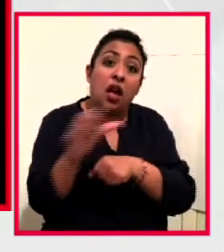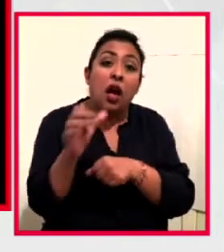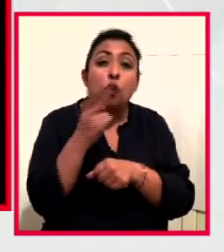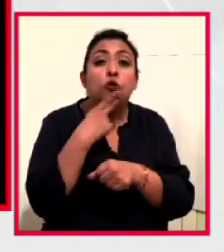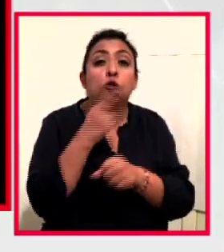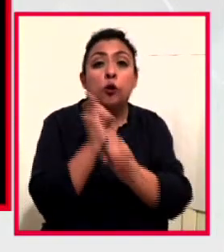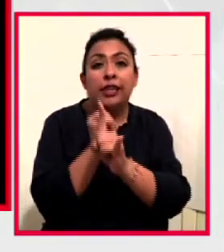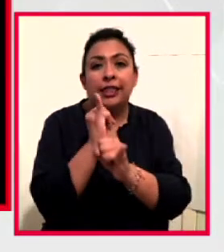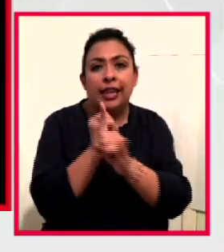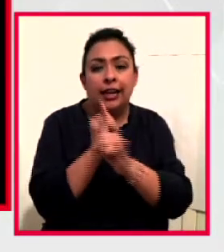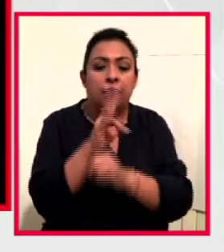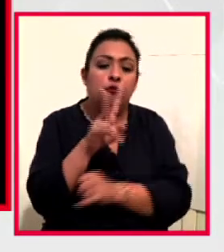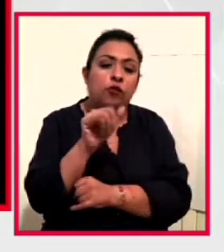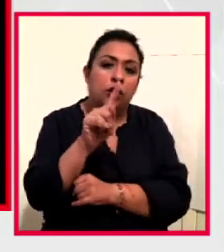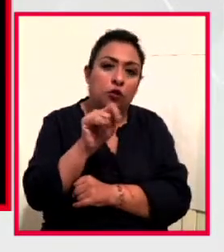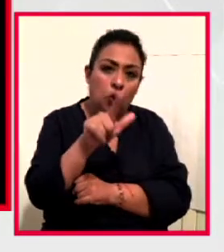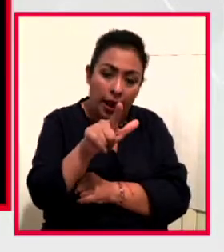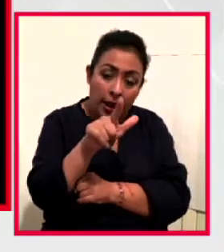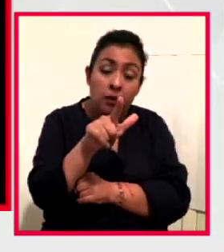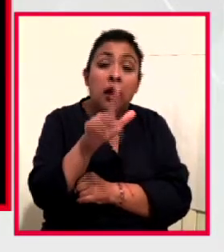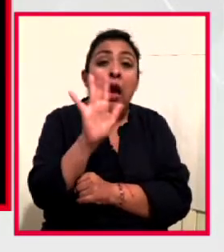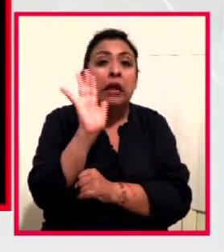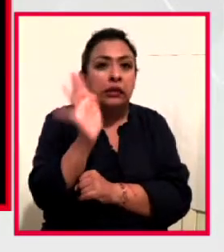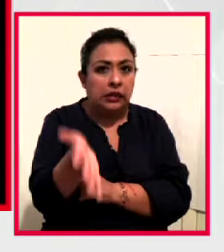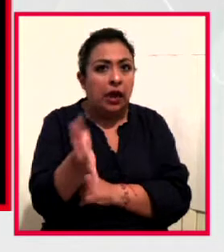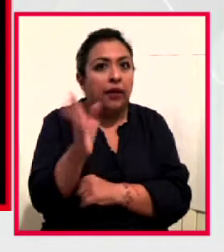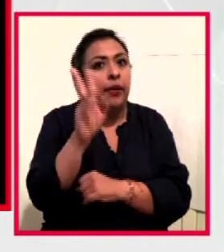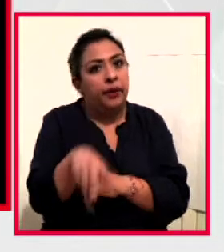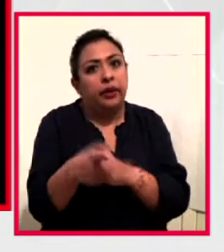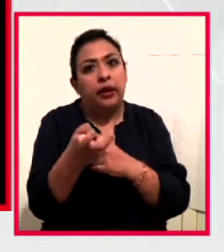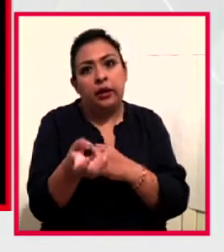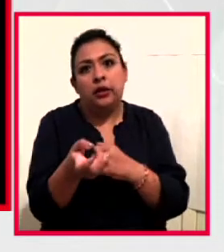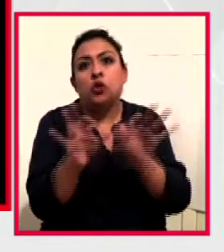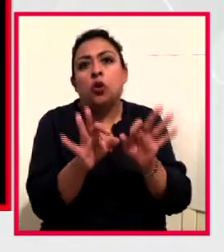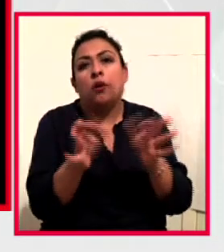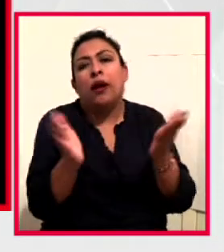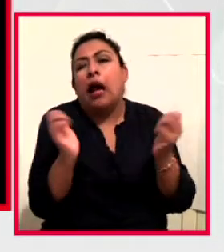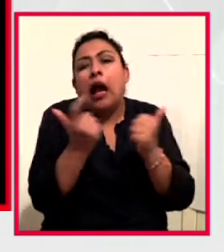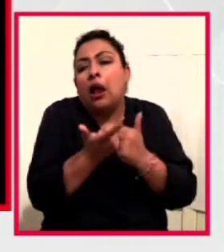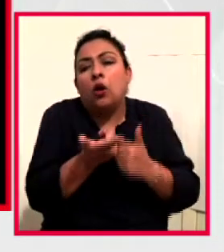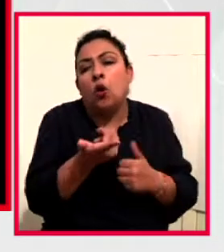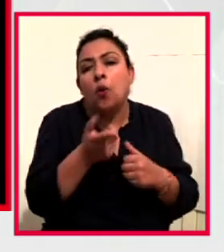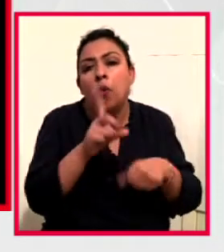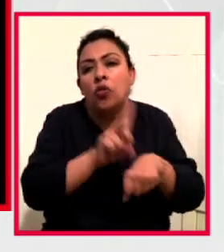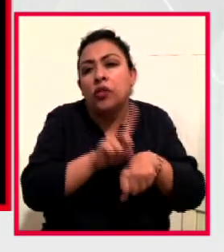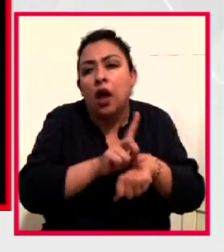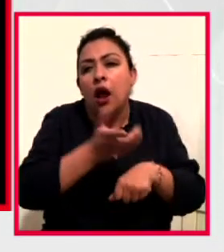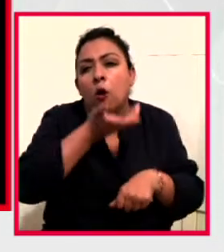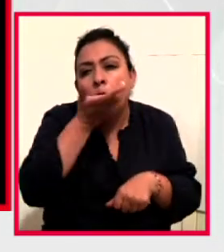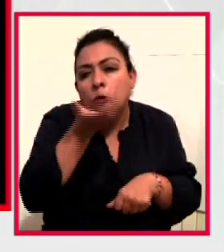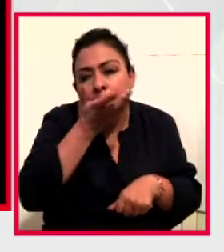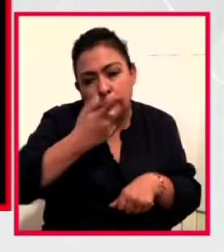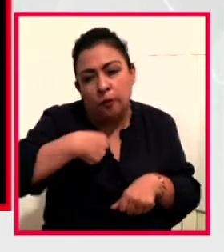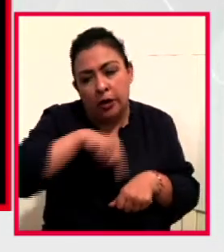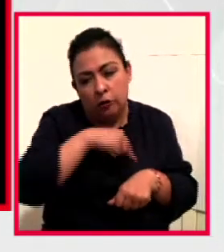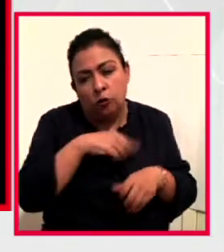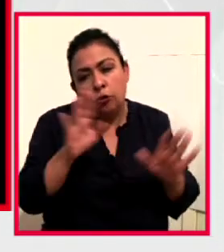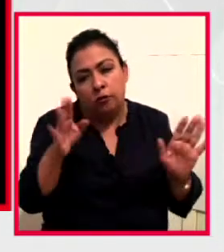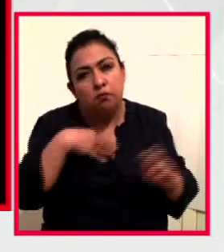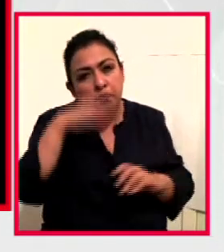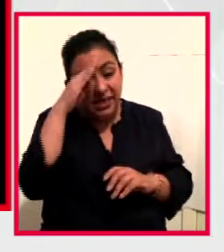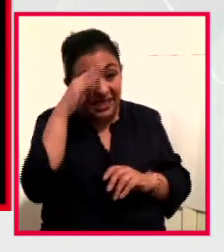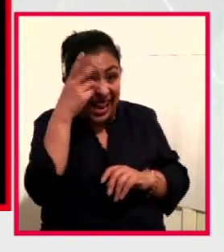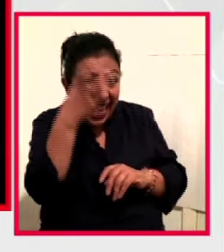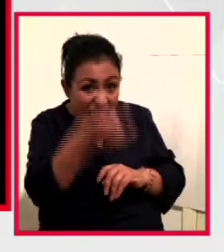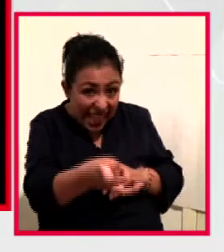y que ya era algo cotidiano en nosotras. Entonces decir, bueno, también este es otro